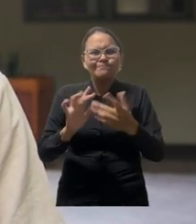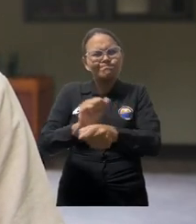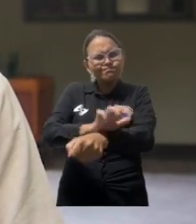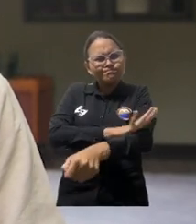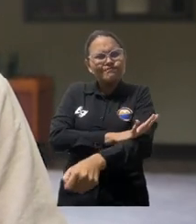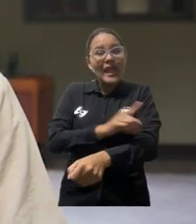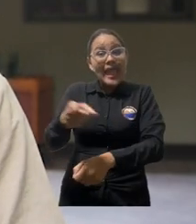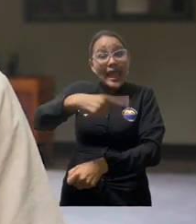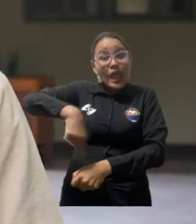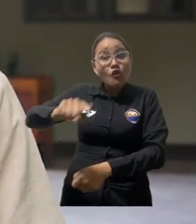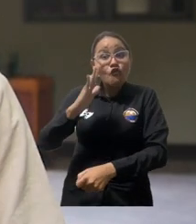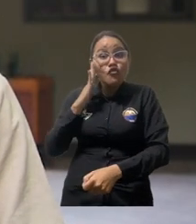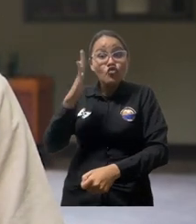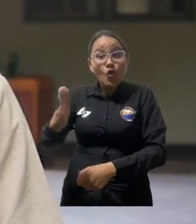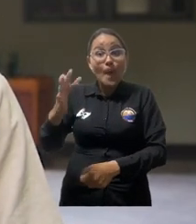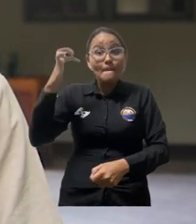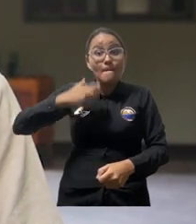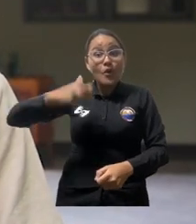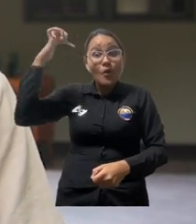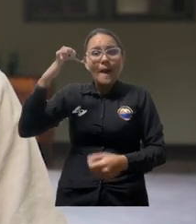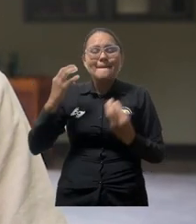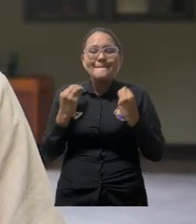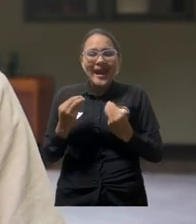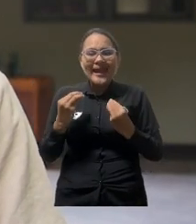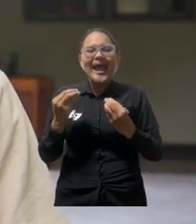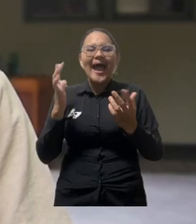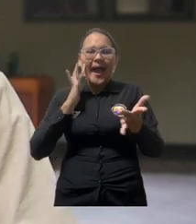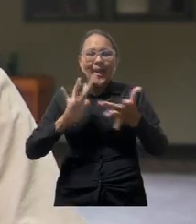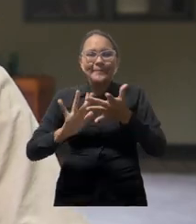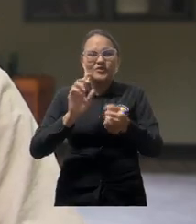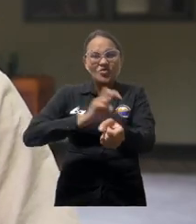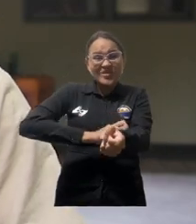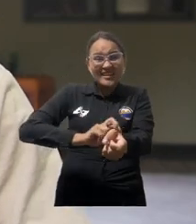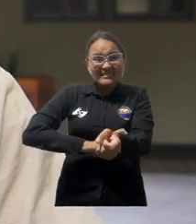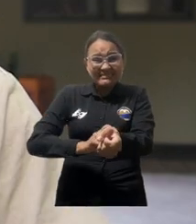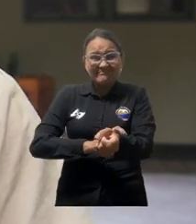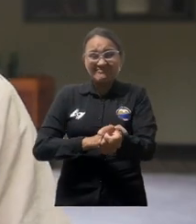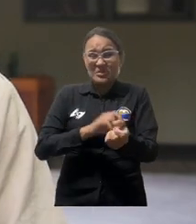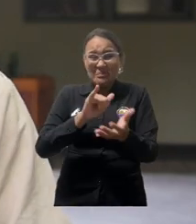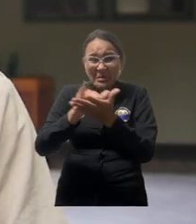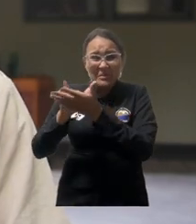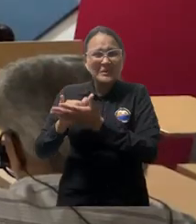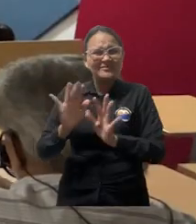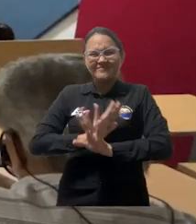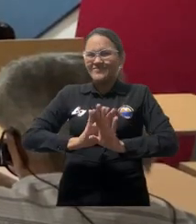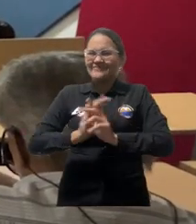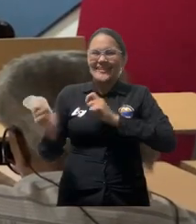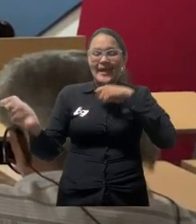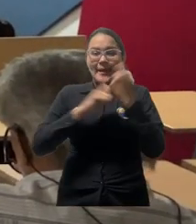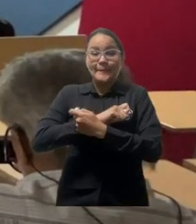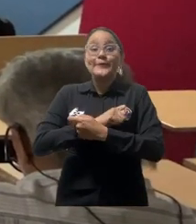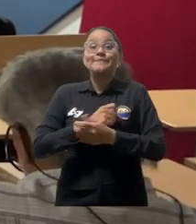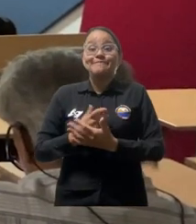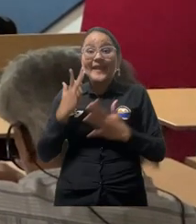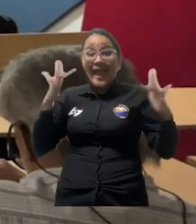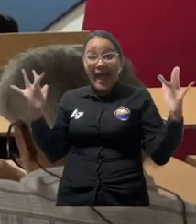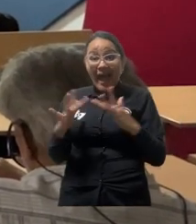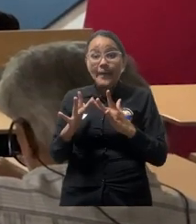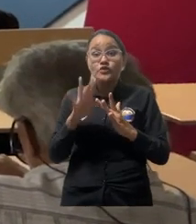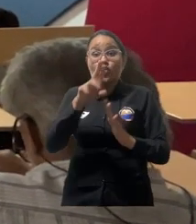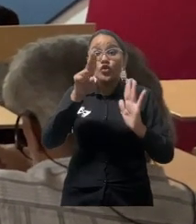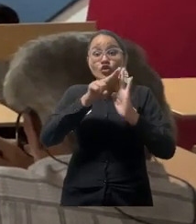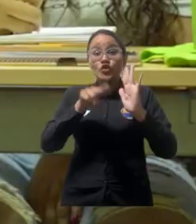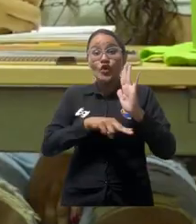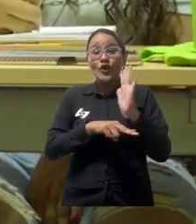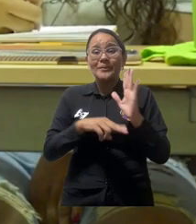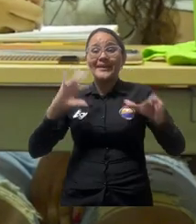necesaria en los futuros profesionales para que el racismo no tenga cabida en una profesión. En concordancia